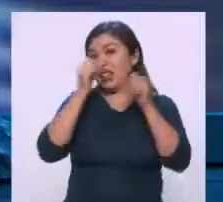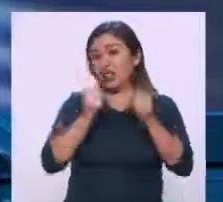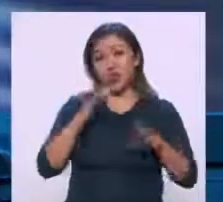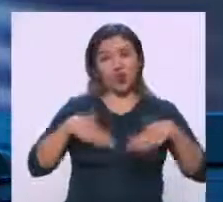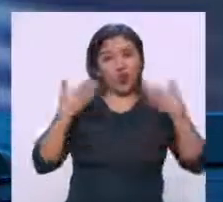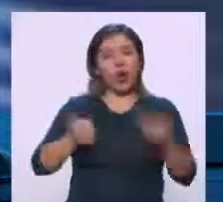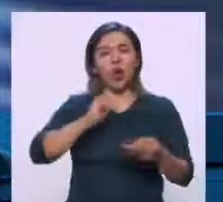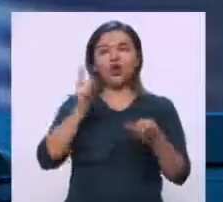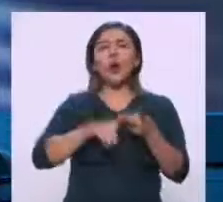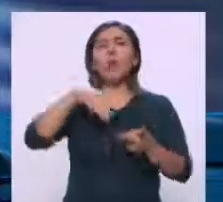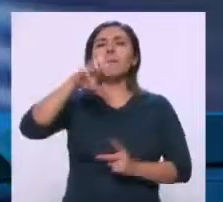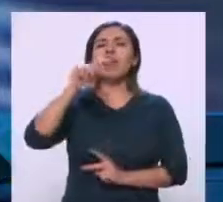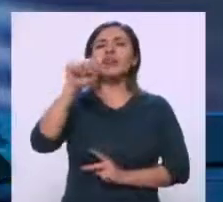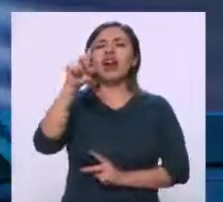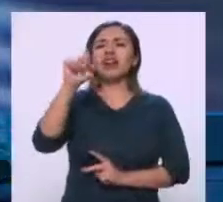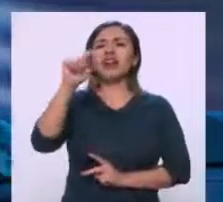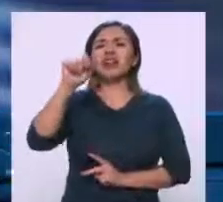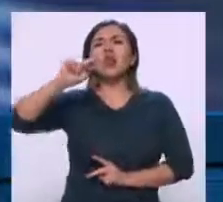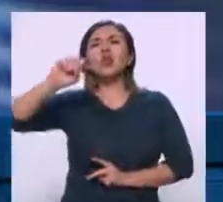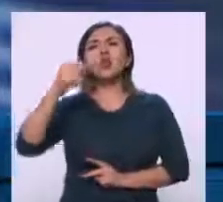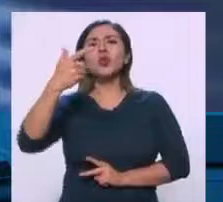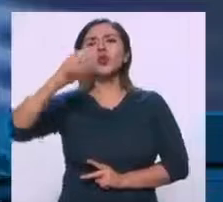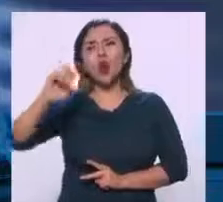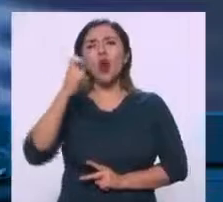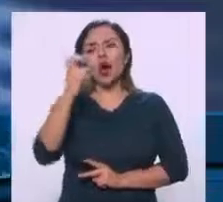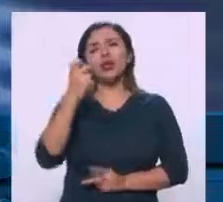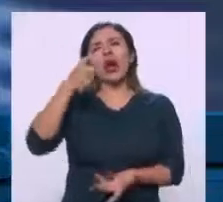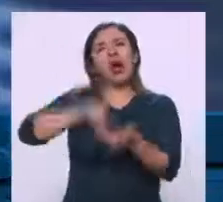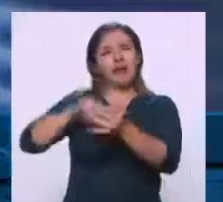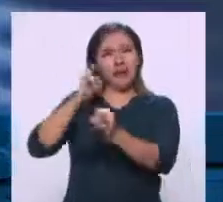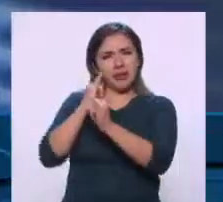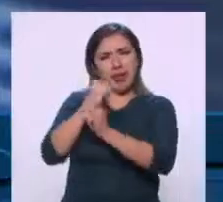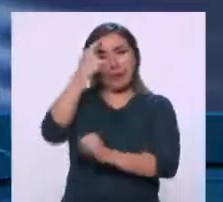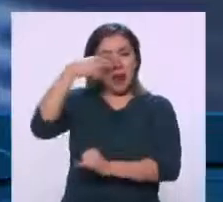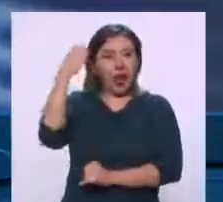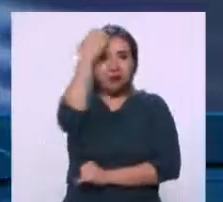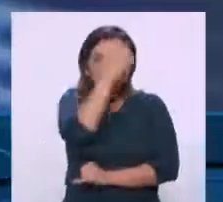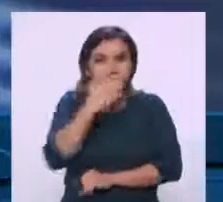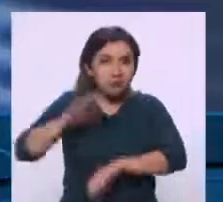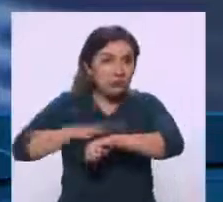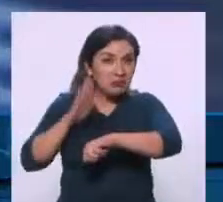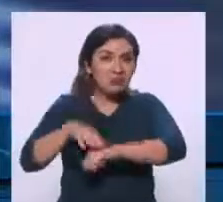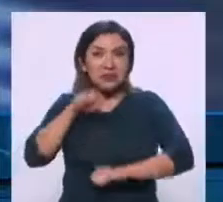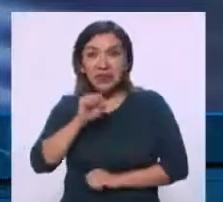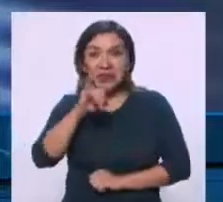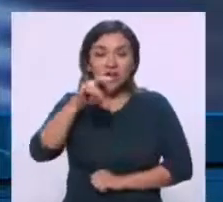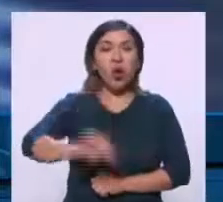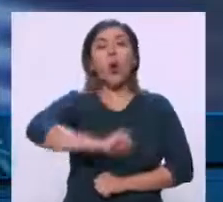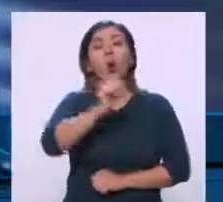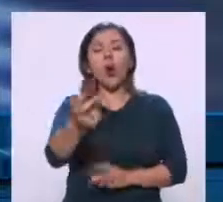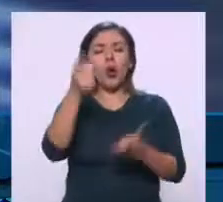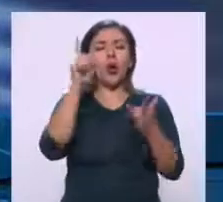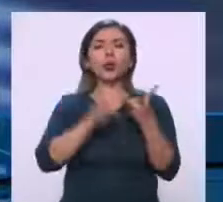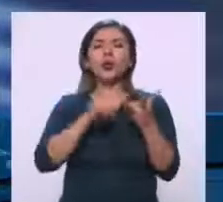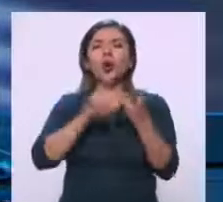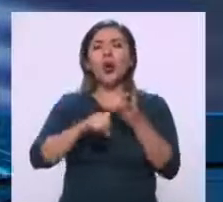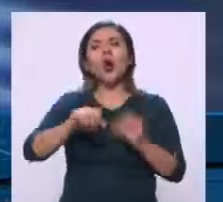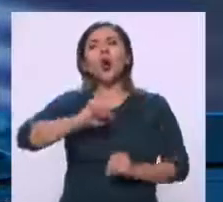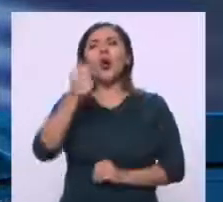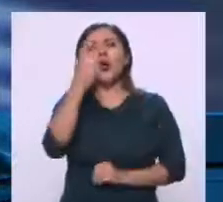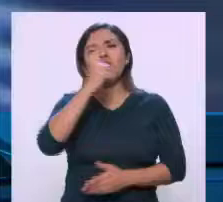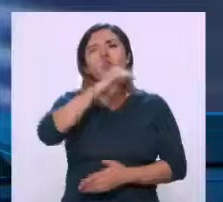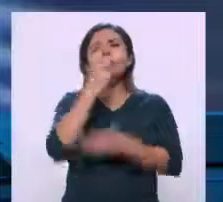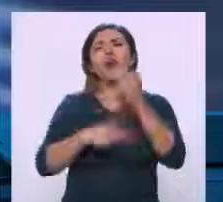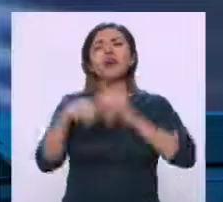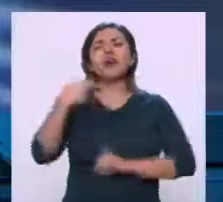una que se llama Metadata to Go, que es un servicio online para verificarlo. Y adicionalmente, hay un